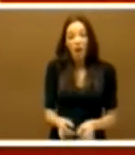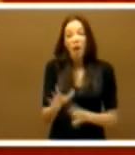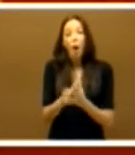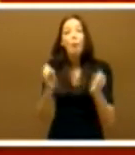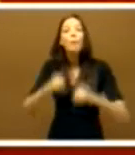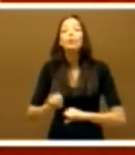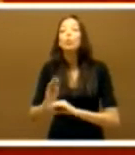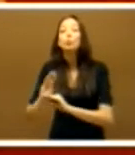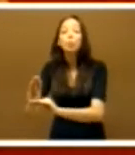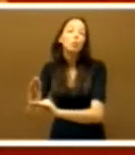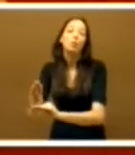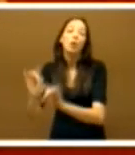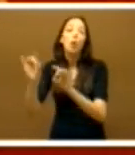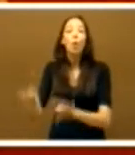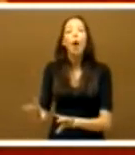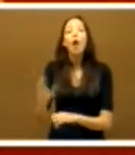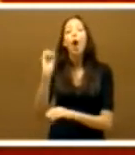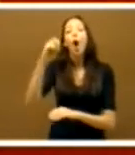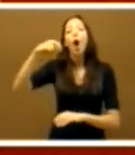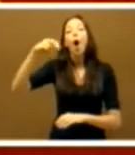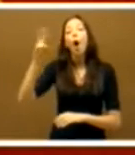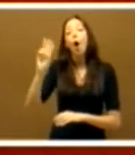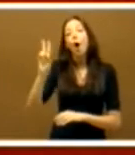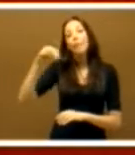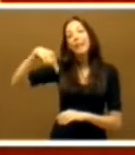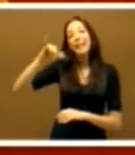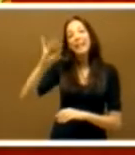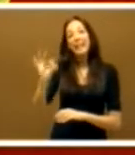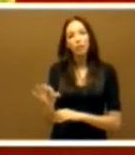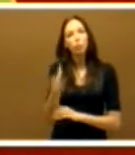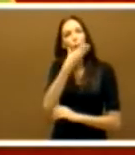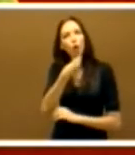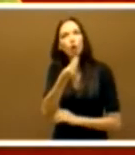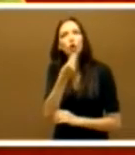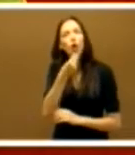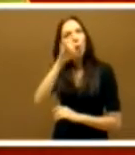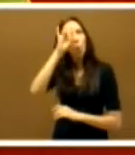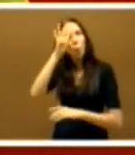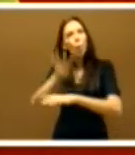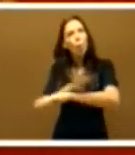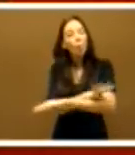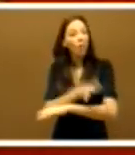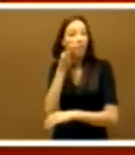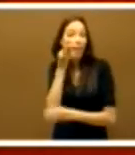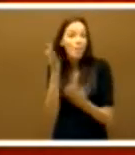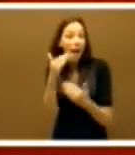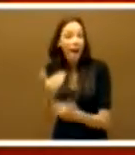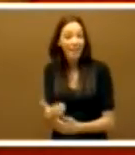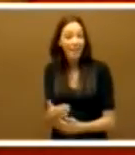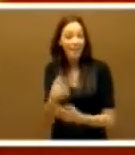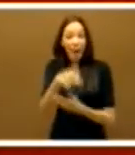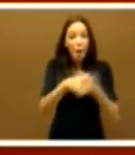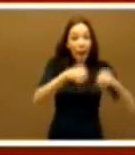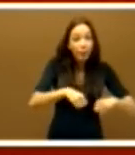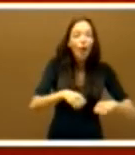como los ovnis, que son atractivos, son interesantes, pero no existen. Izquierda Unida, insisto, se va a abstener porque no tiene motivos para